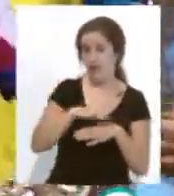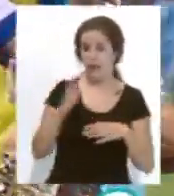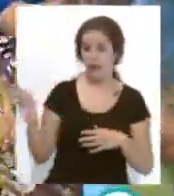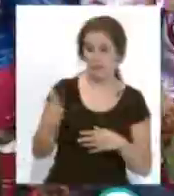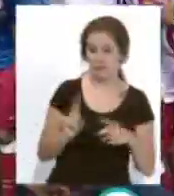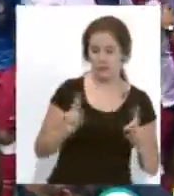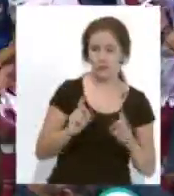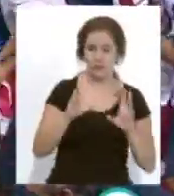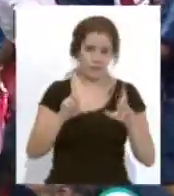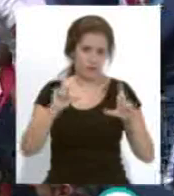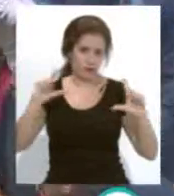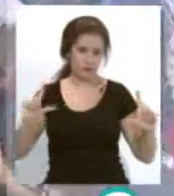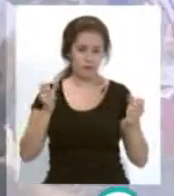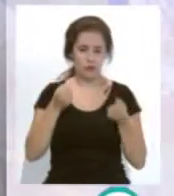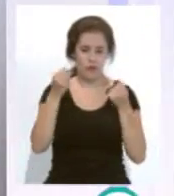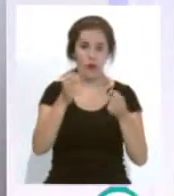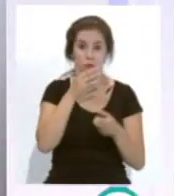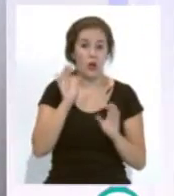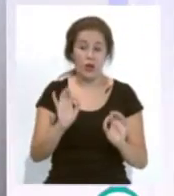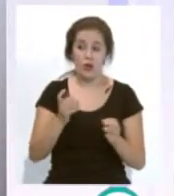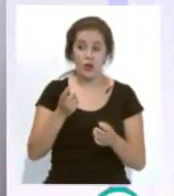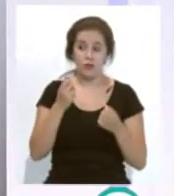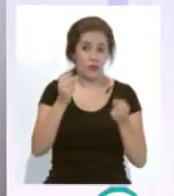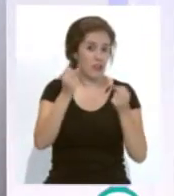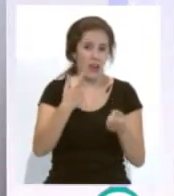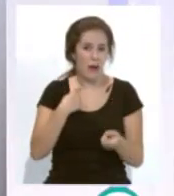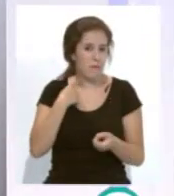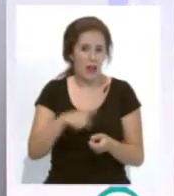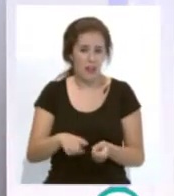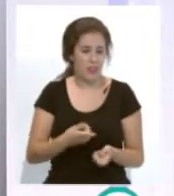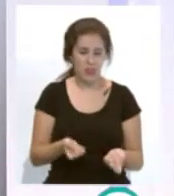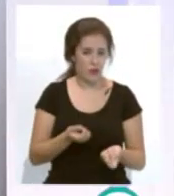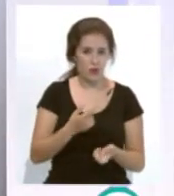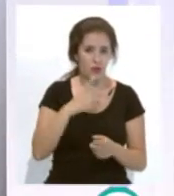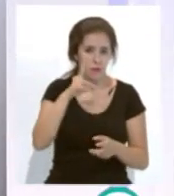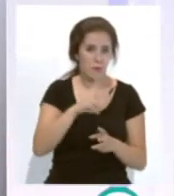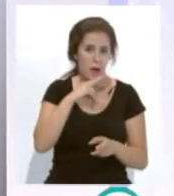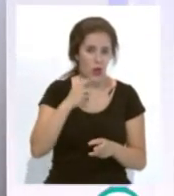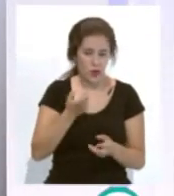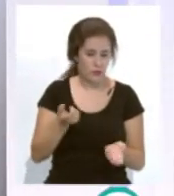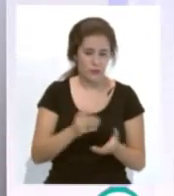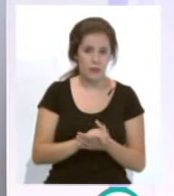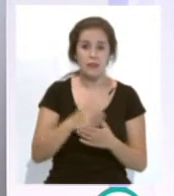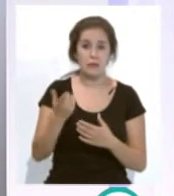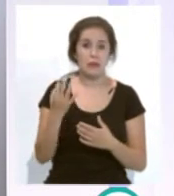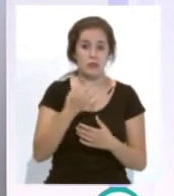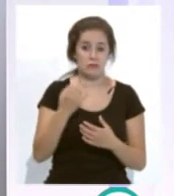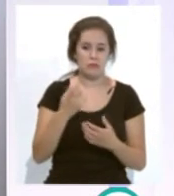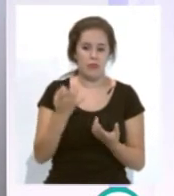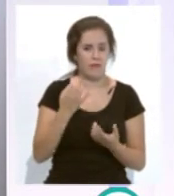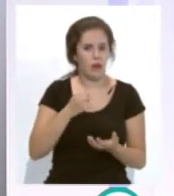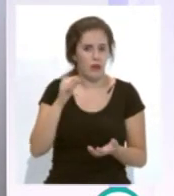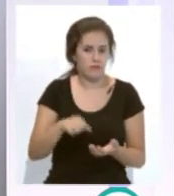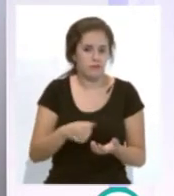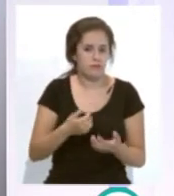realidad es el trofeo porque el fútbol está así ha perdido el valor que tenía eso es indiscutible y esto bueno pues supone eso un gran golpe de